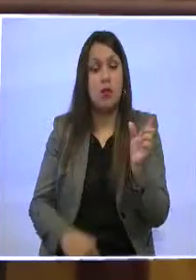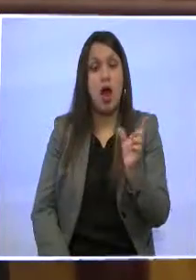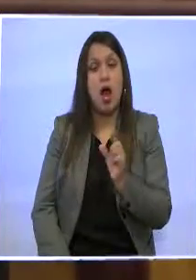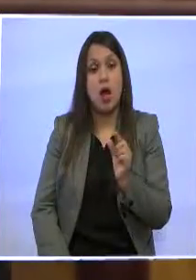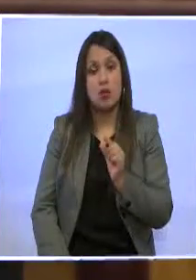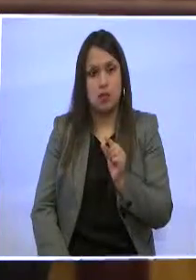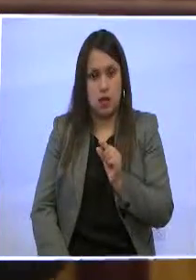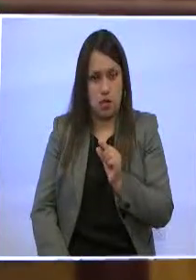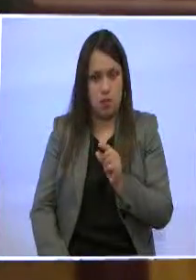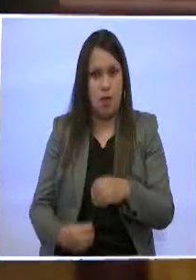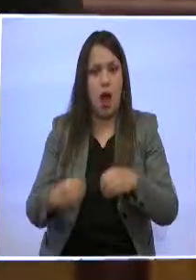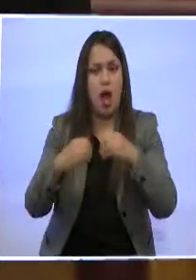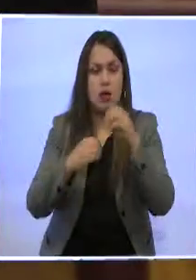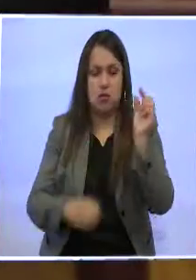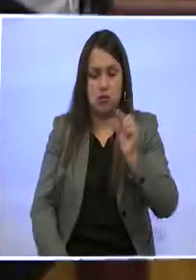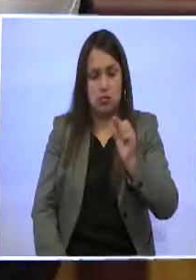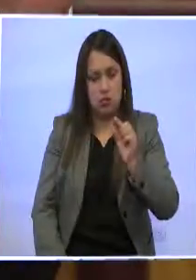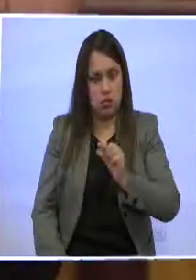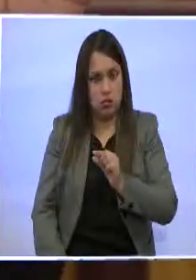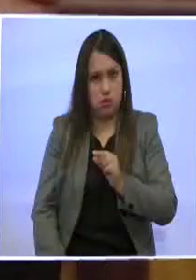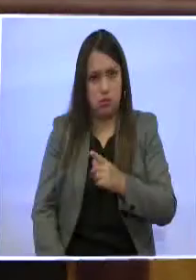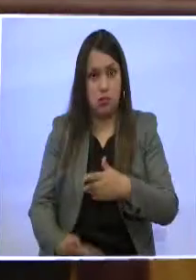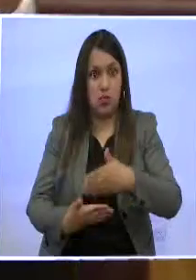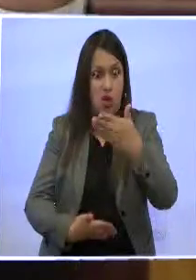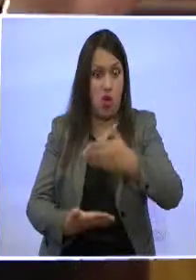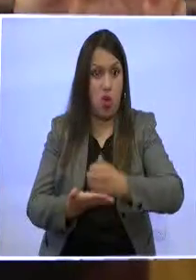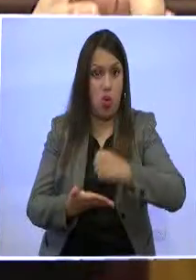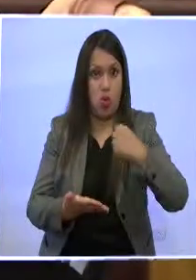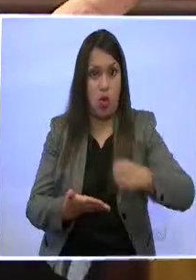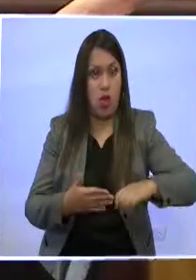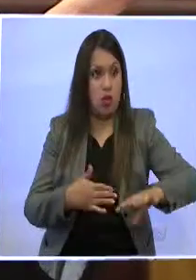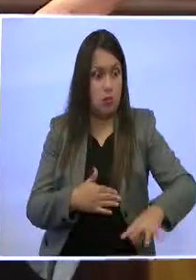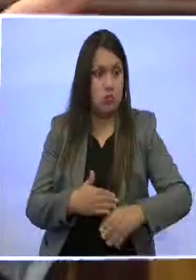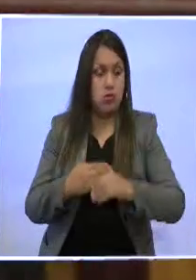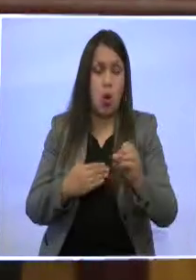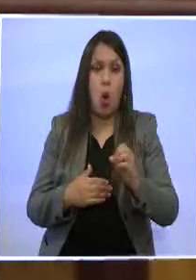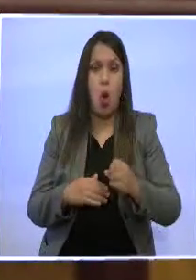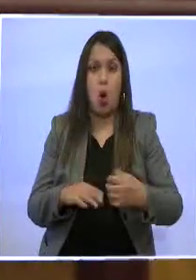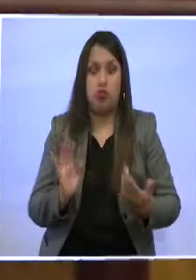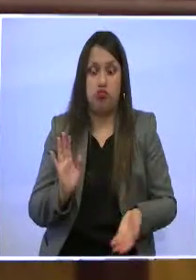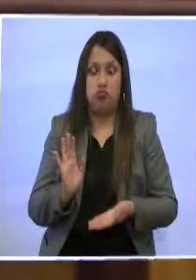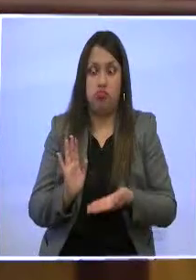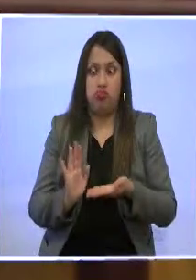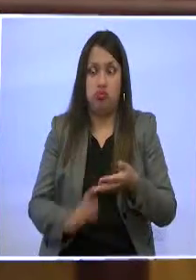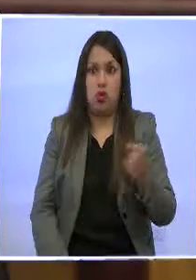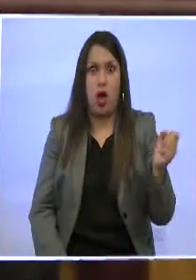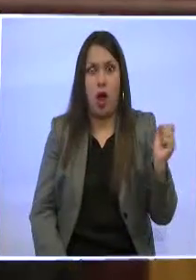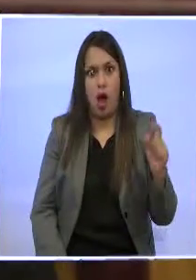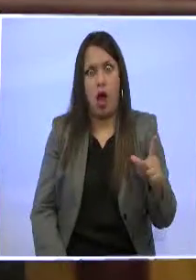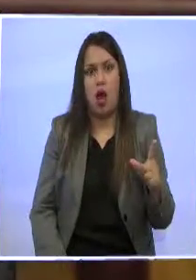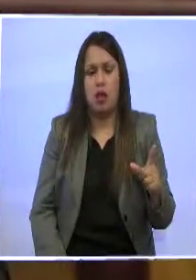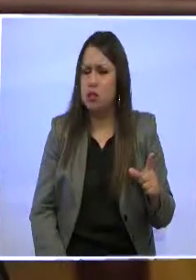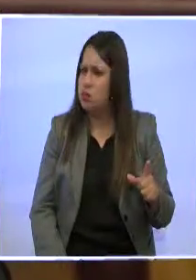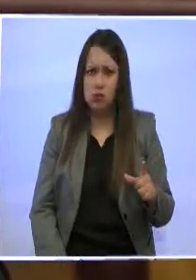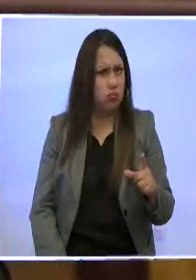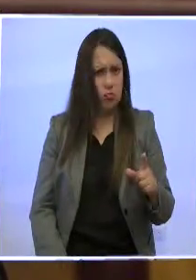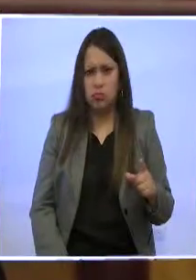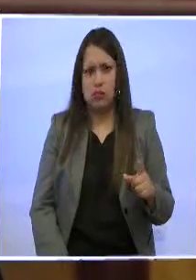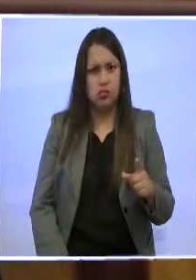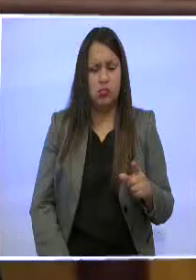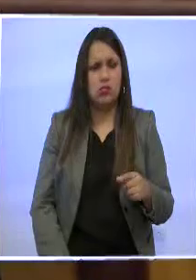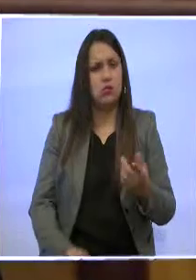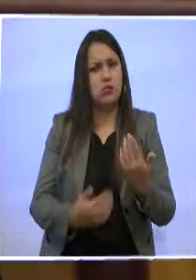pretexto para contratos adicionales o para subida de costos. Por tanto, tiene que haber una enorme